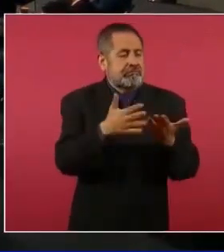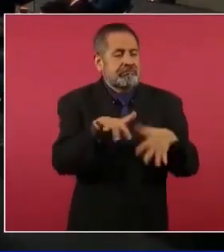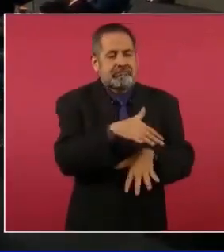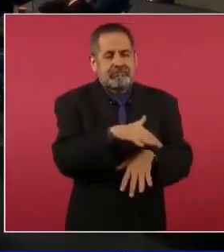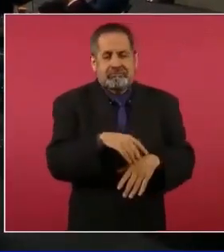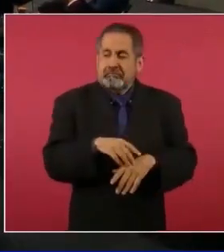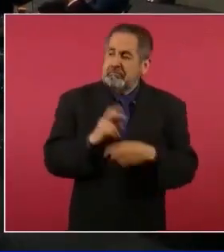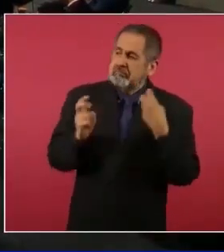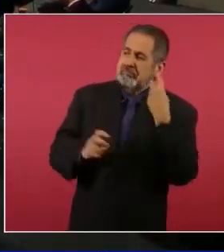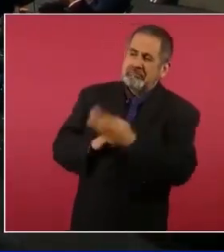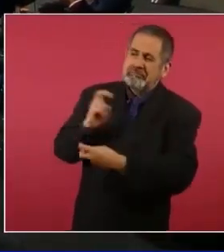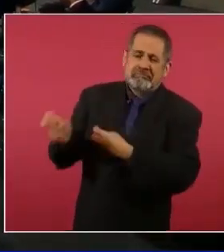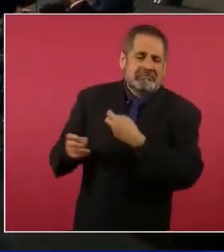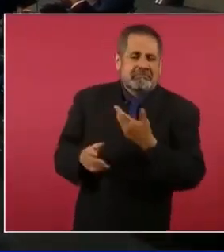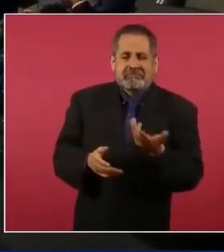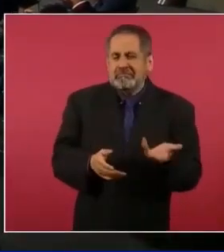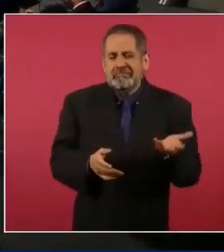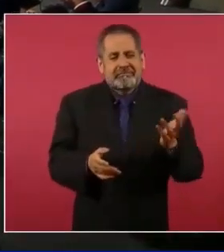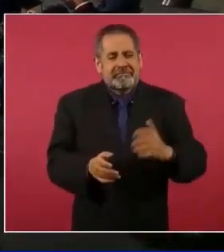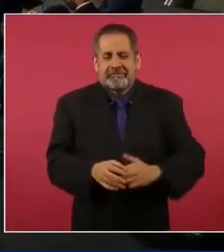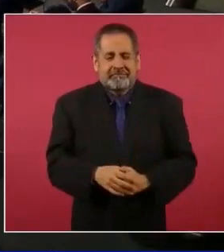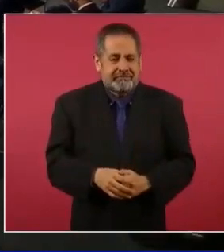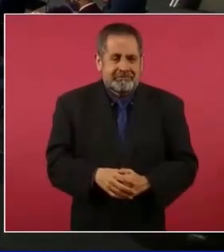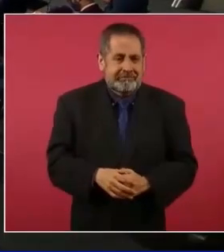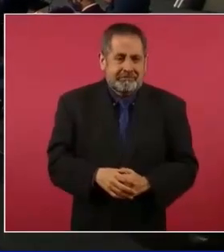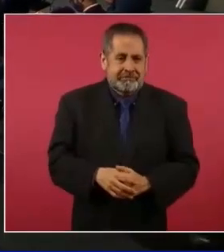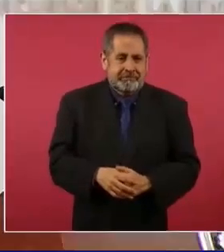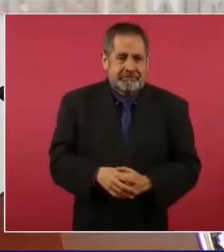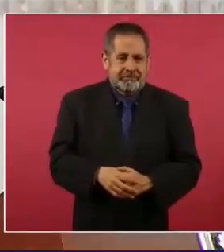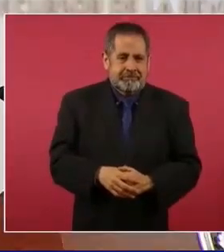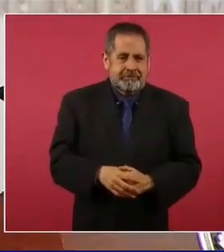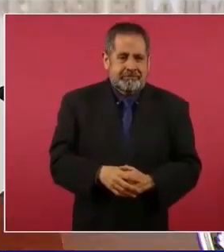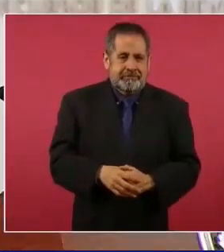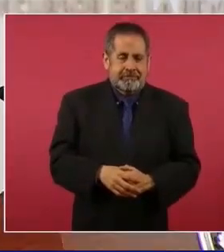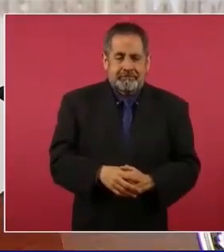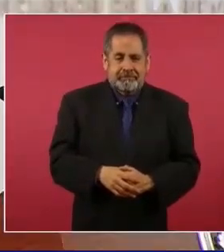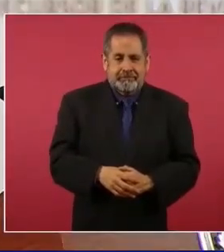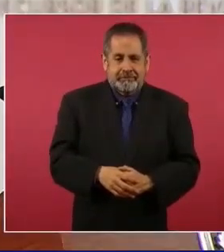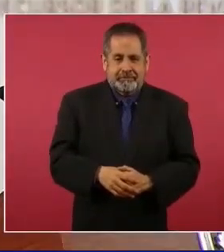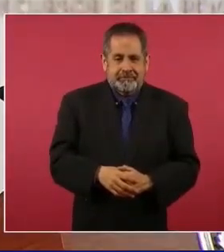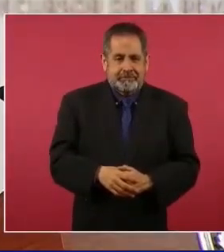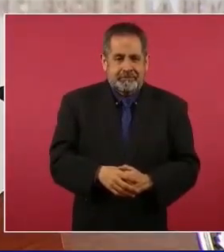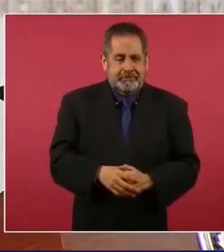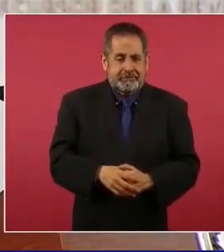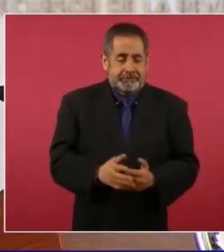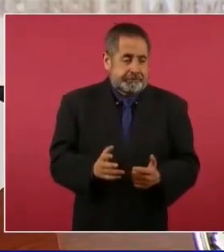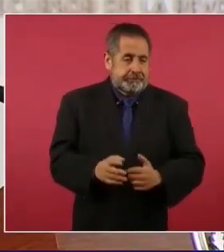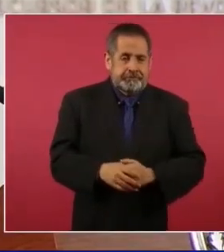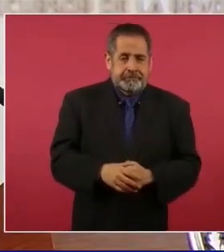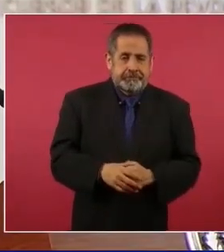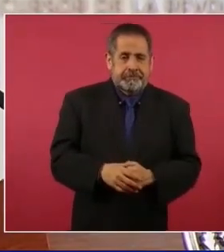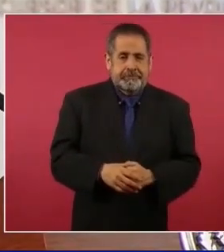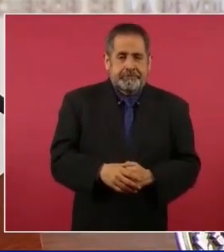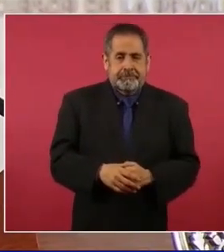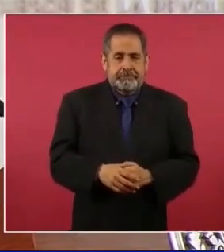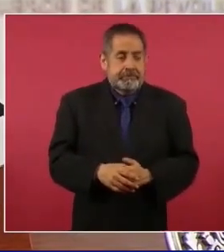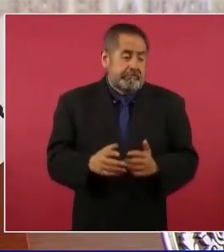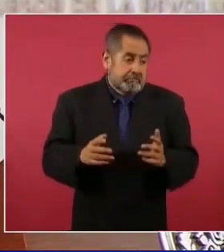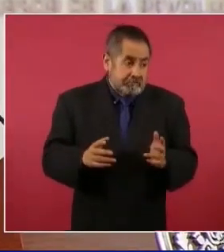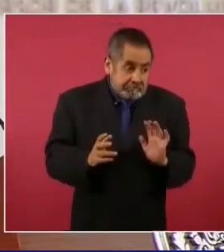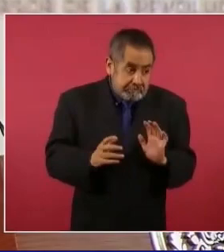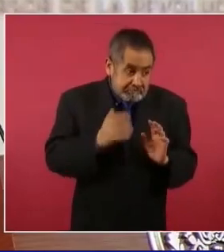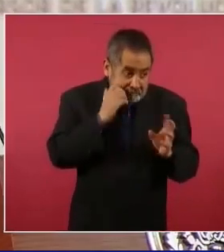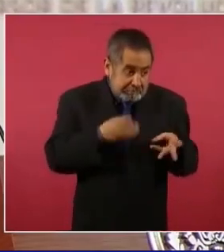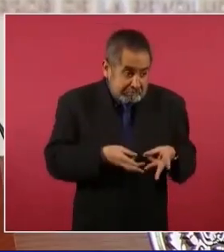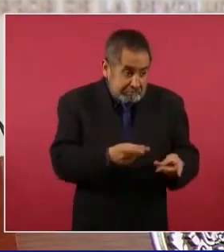pero también son muy libres